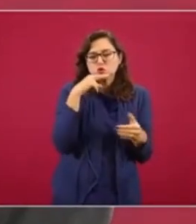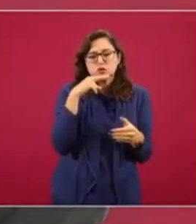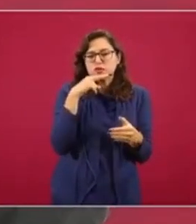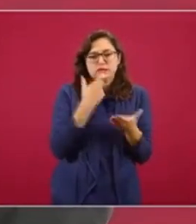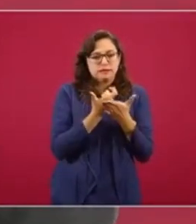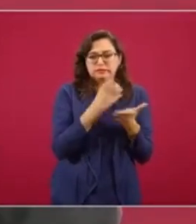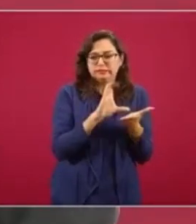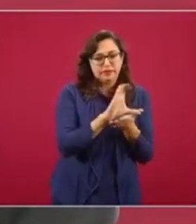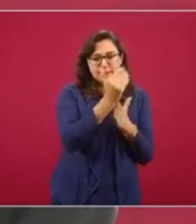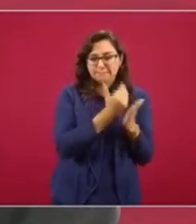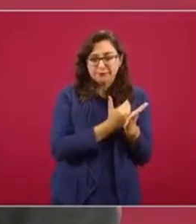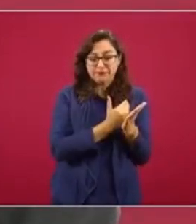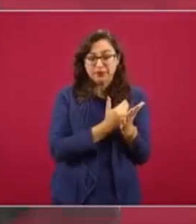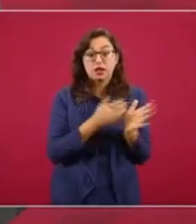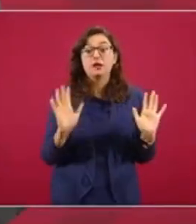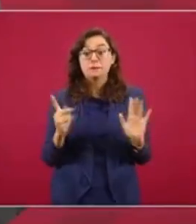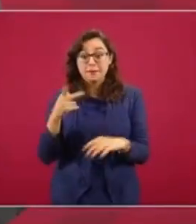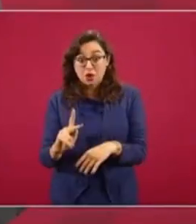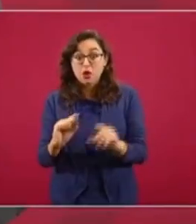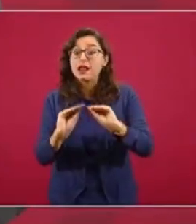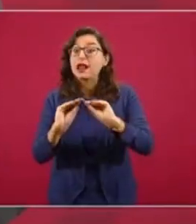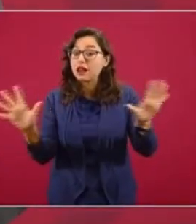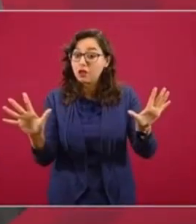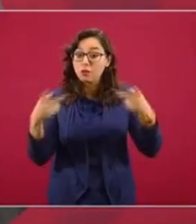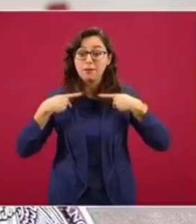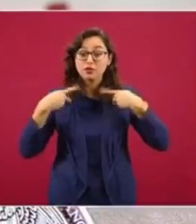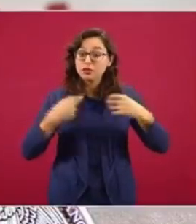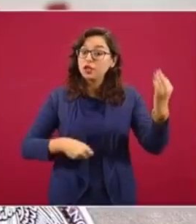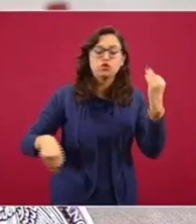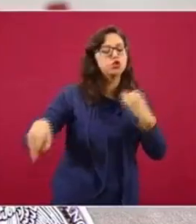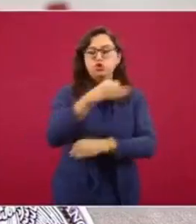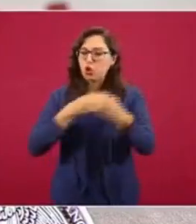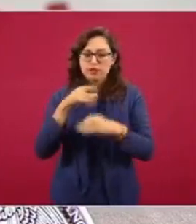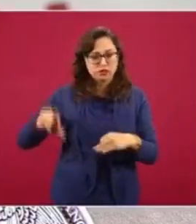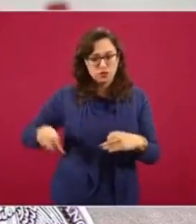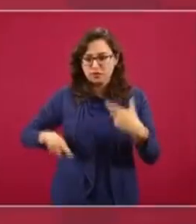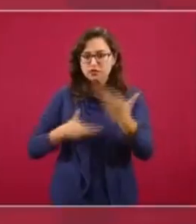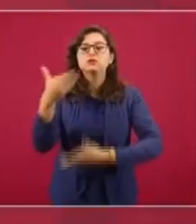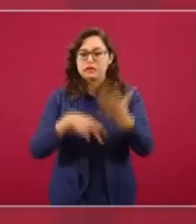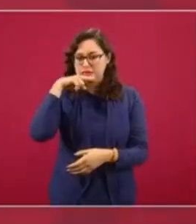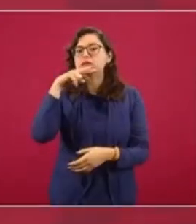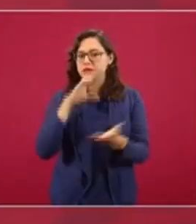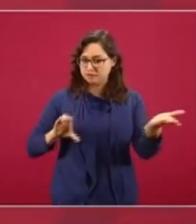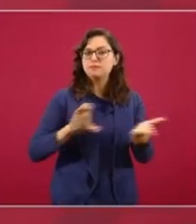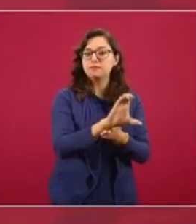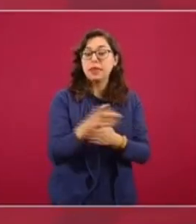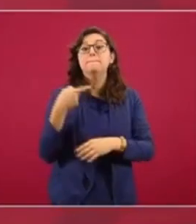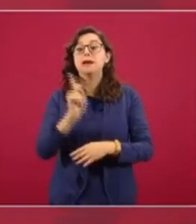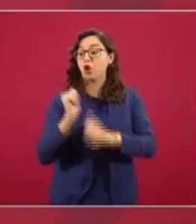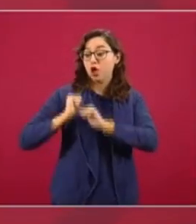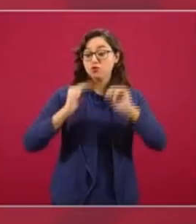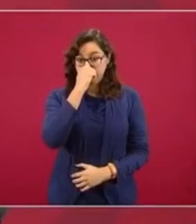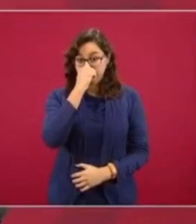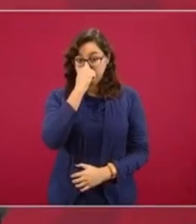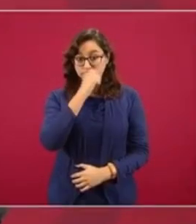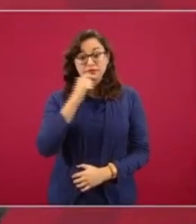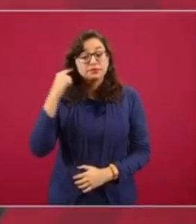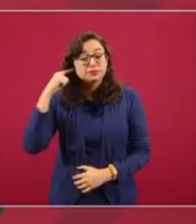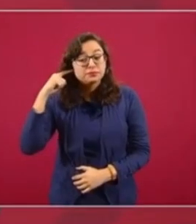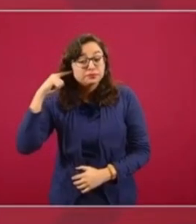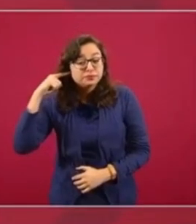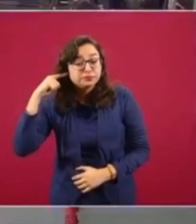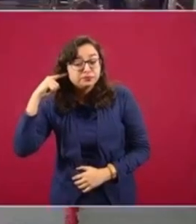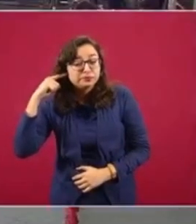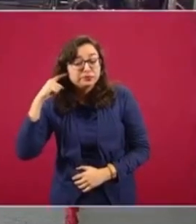que no van a… Todos van a recibir. Todos. Todos los servidores públicos. Pero los altos funcionarios van a recibir menos. ¿Cómo se va a